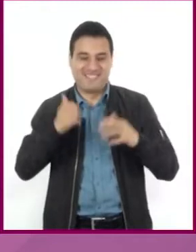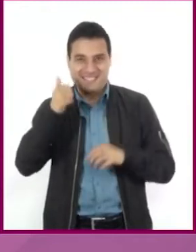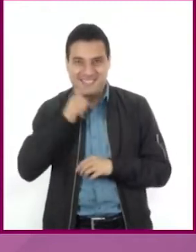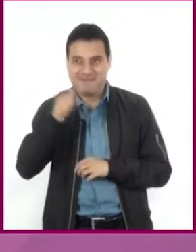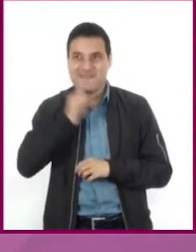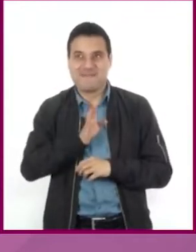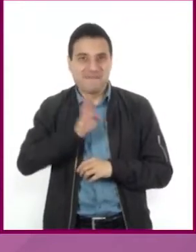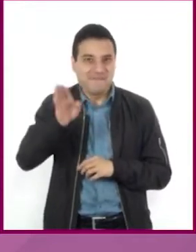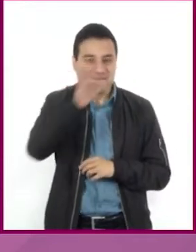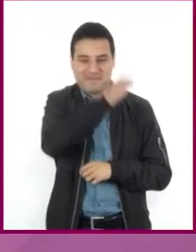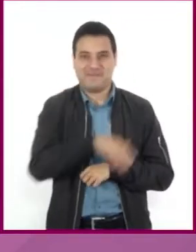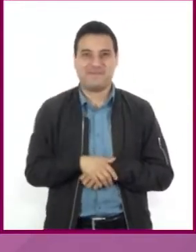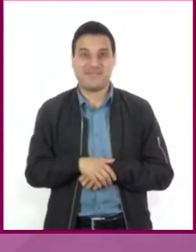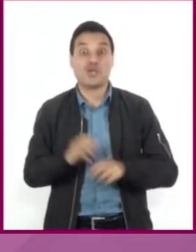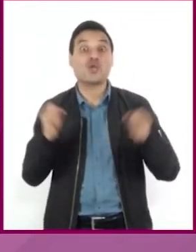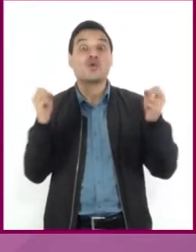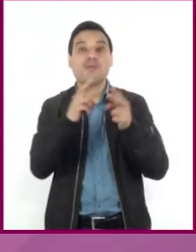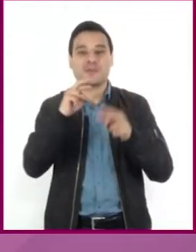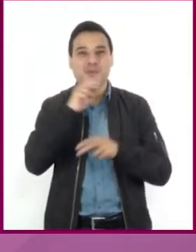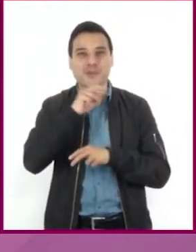¡Nos vemos en el camino!